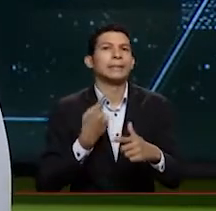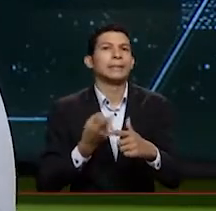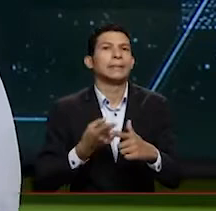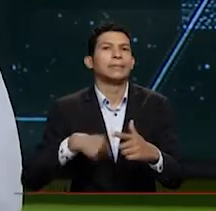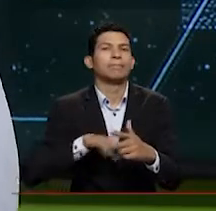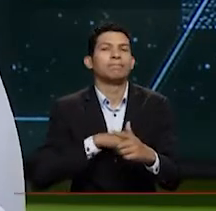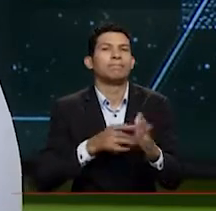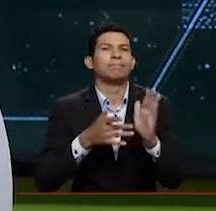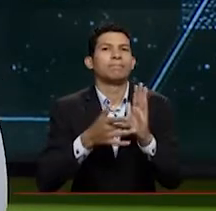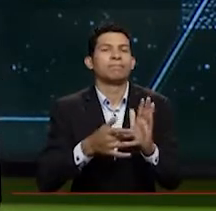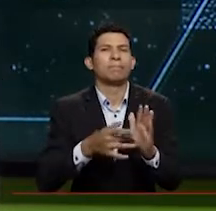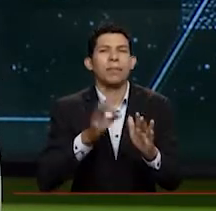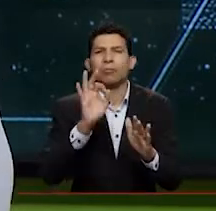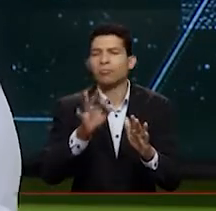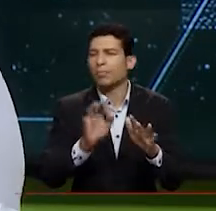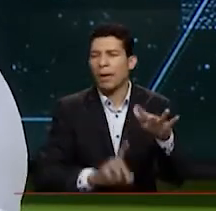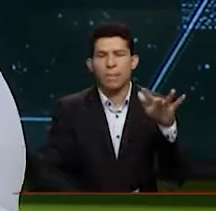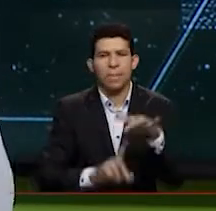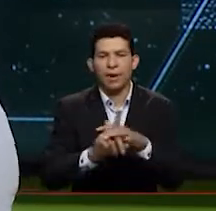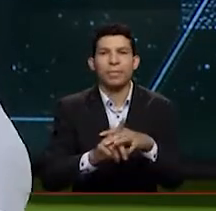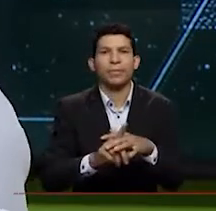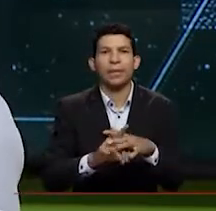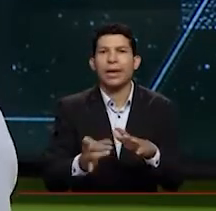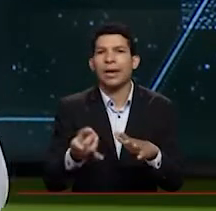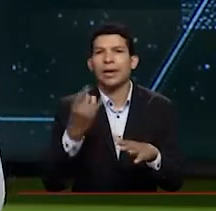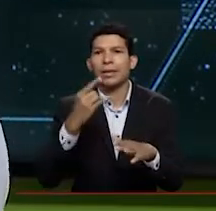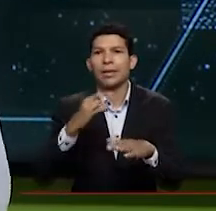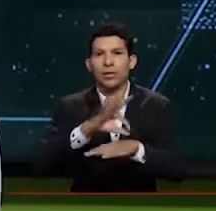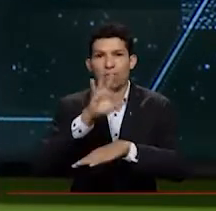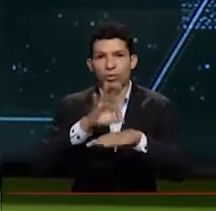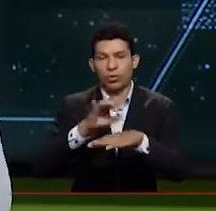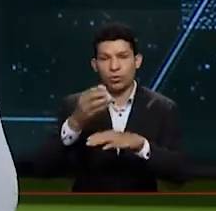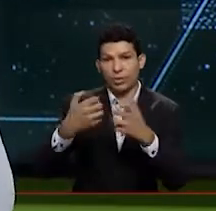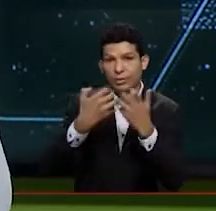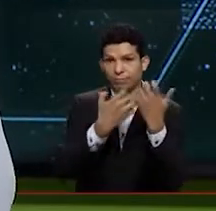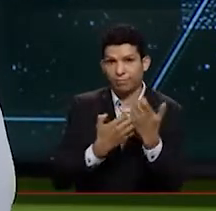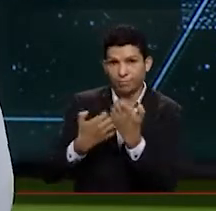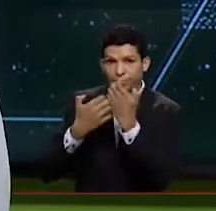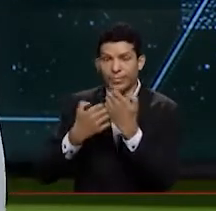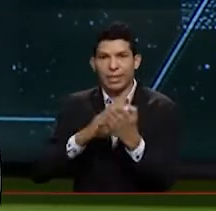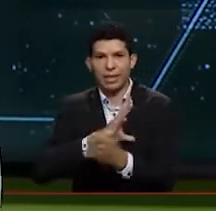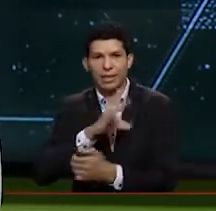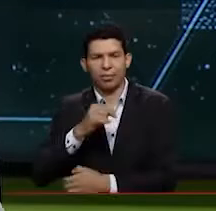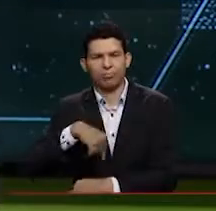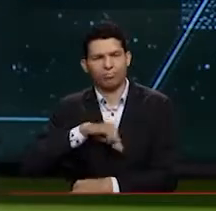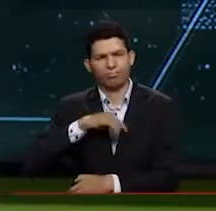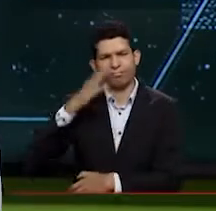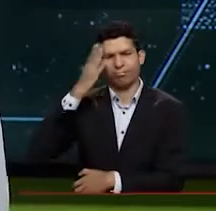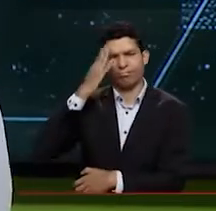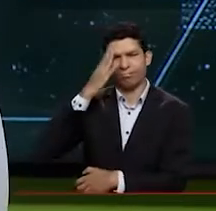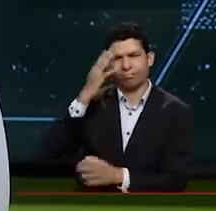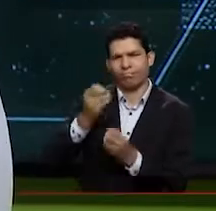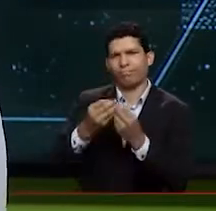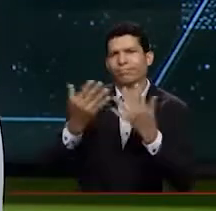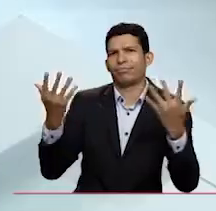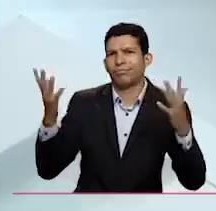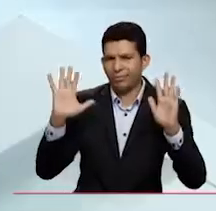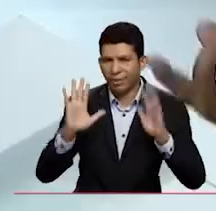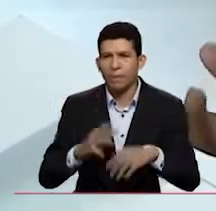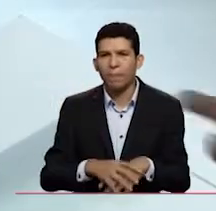digamos que llegó un momento y cuando empezaron, llegó la Fundación Zoológica de Cali y nosotros les decíamos, es que nosotros sabemos muchas cosas,